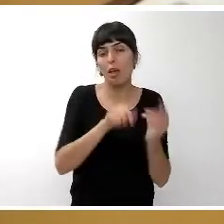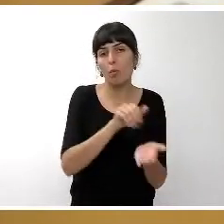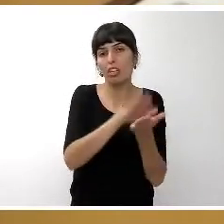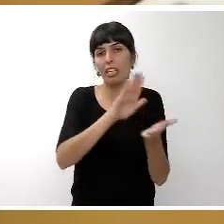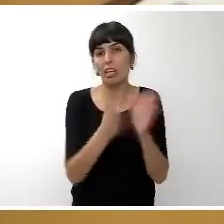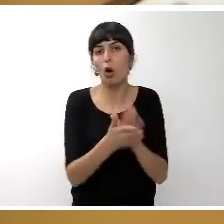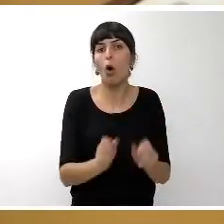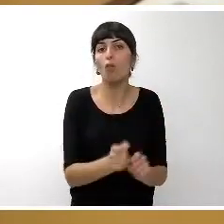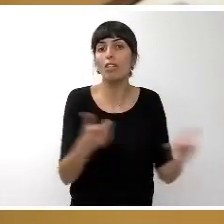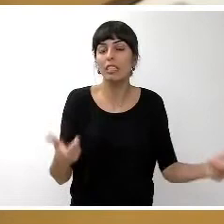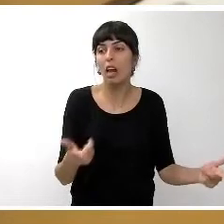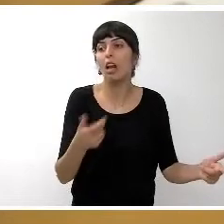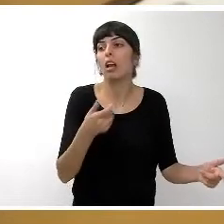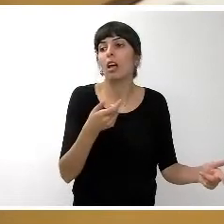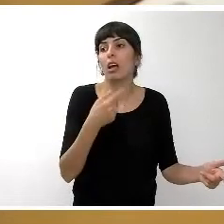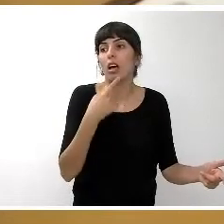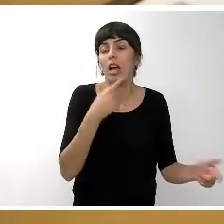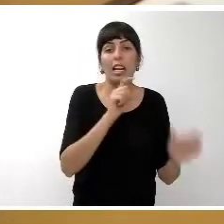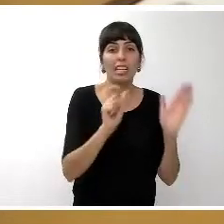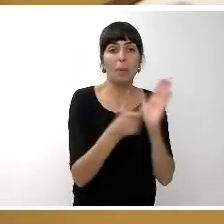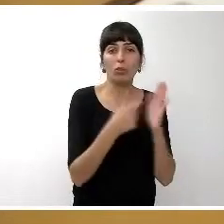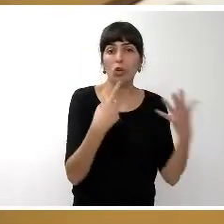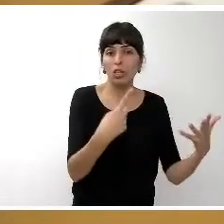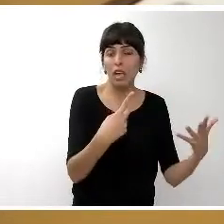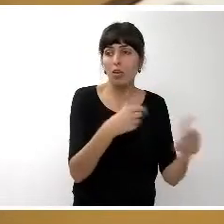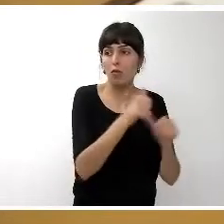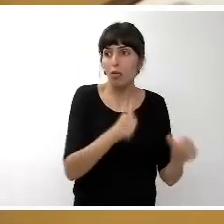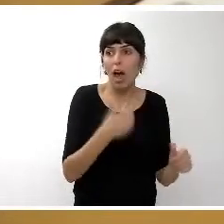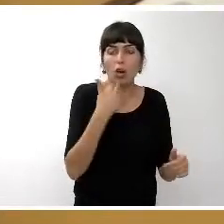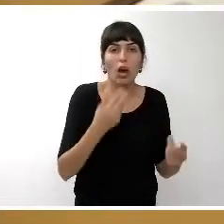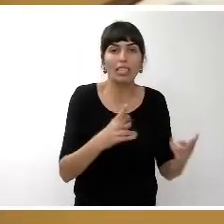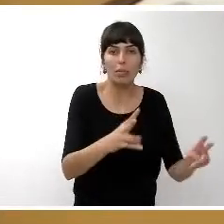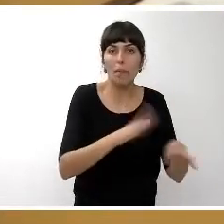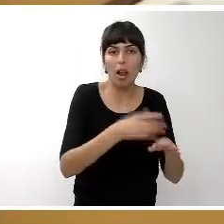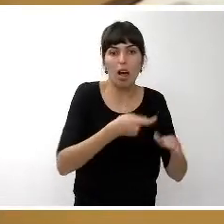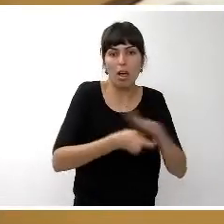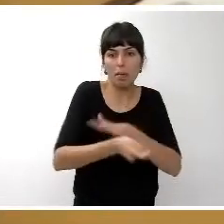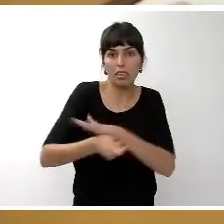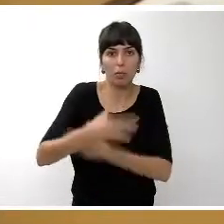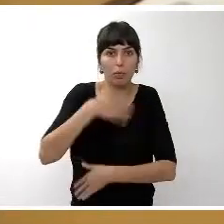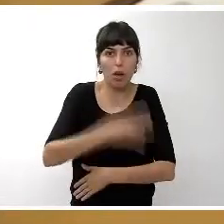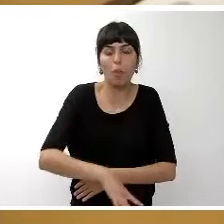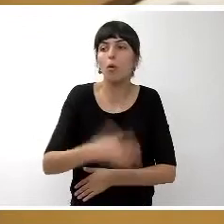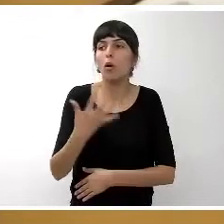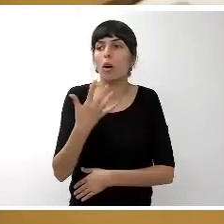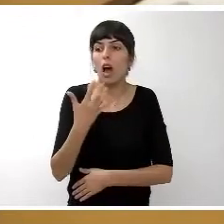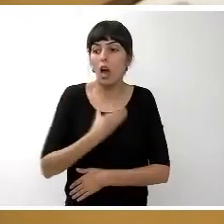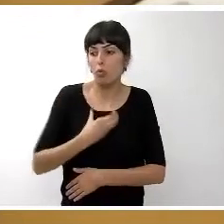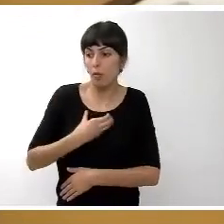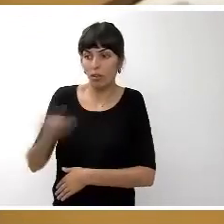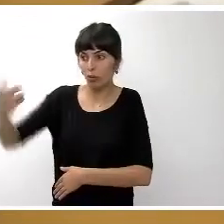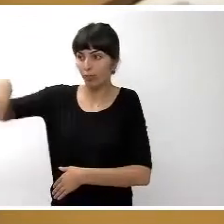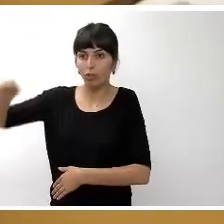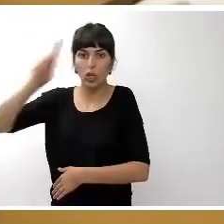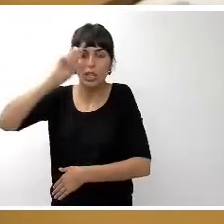por ejemplo el capítulo 6 en forma activa para poder invertir los ayuntamientos desconocerán hasta este